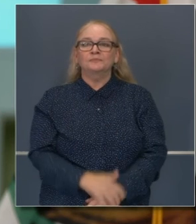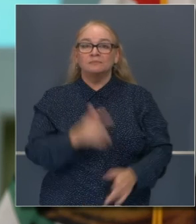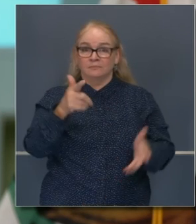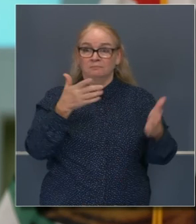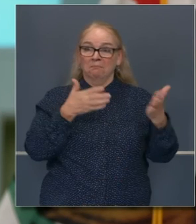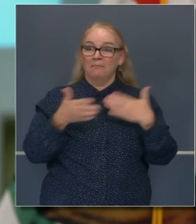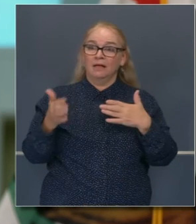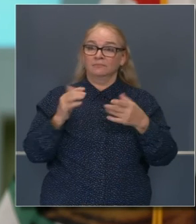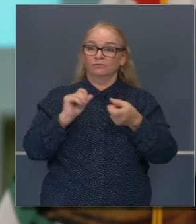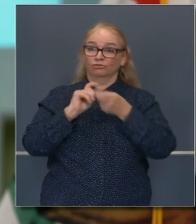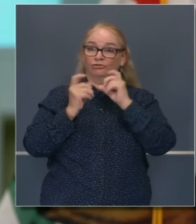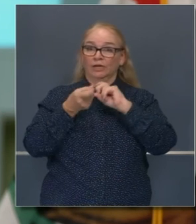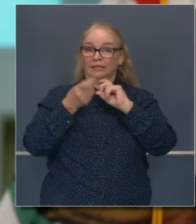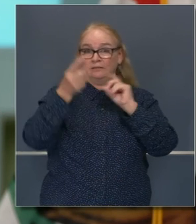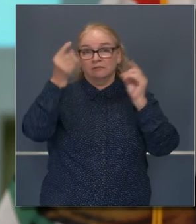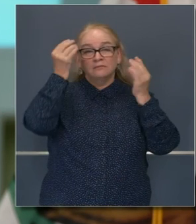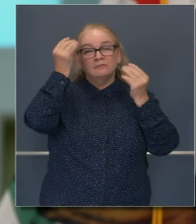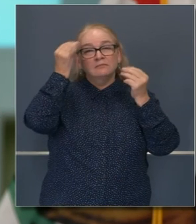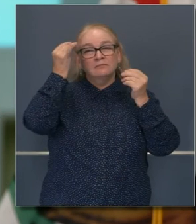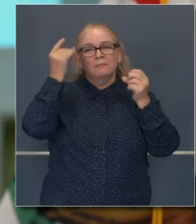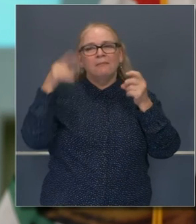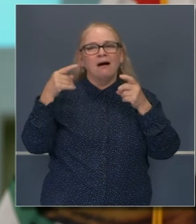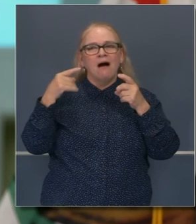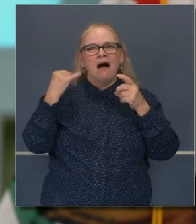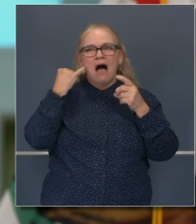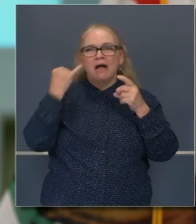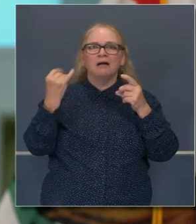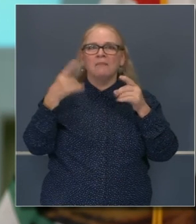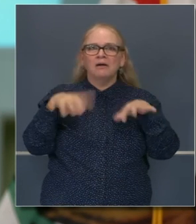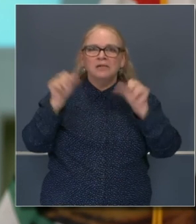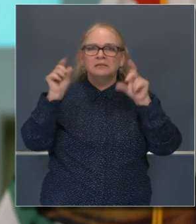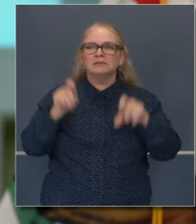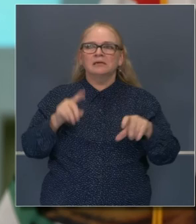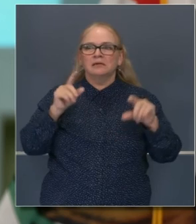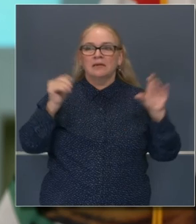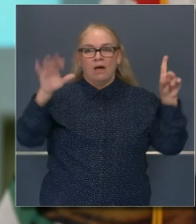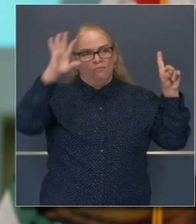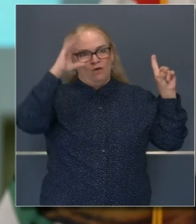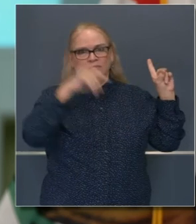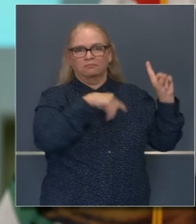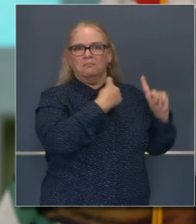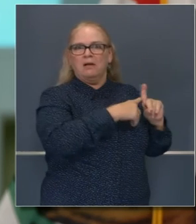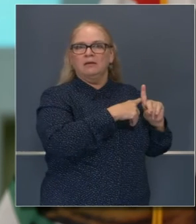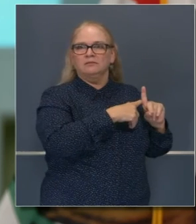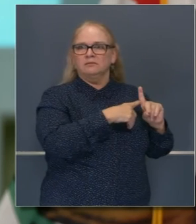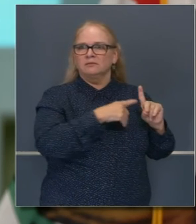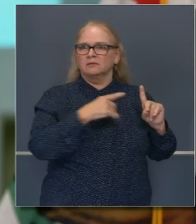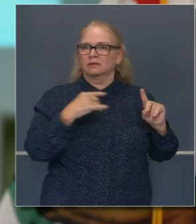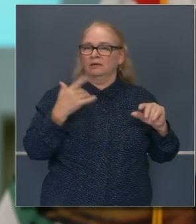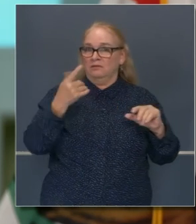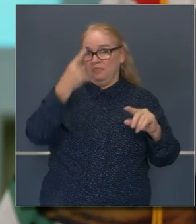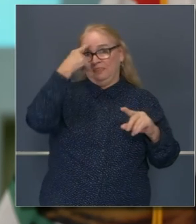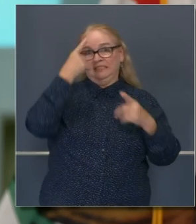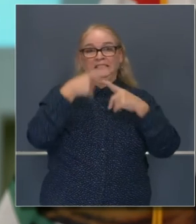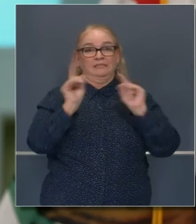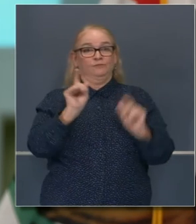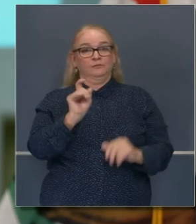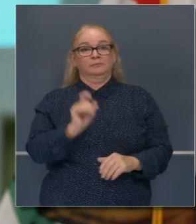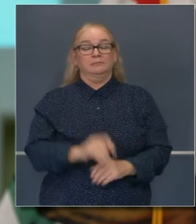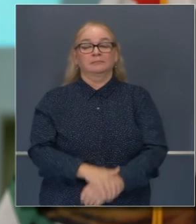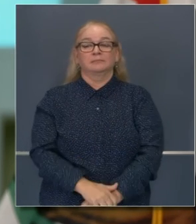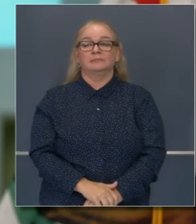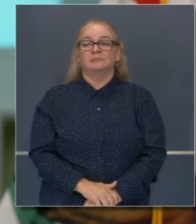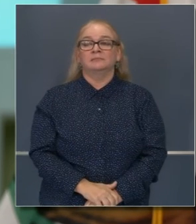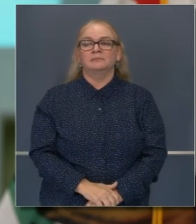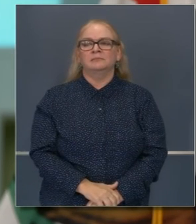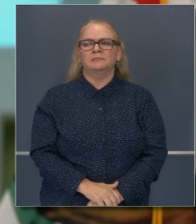Y me gustaría saber si usted va a cambiar su enfoque en cuanto a este planteamiento. Sí,